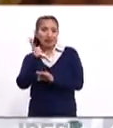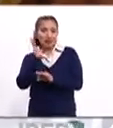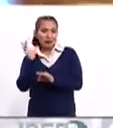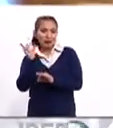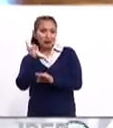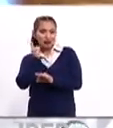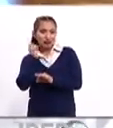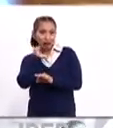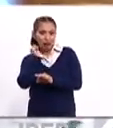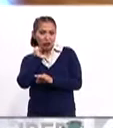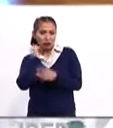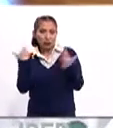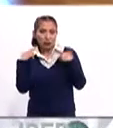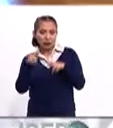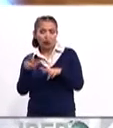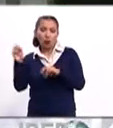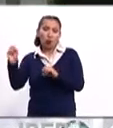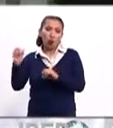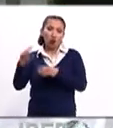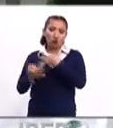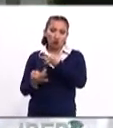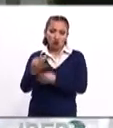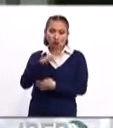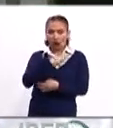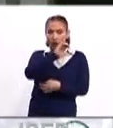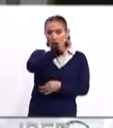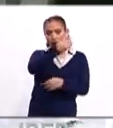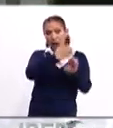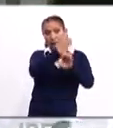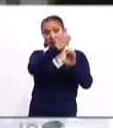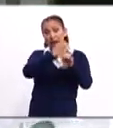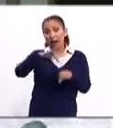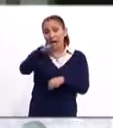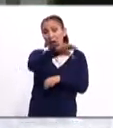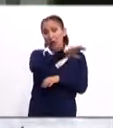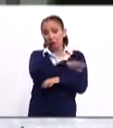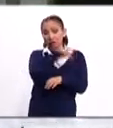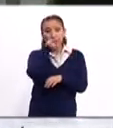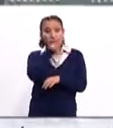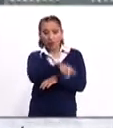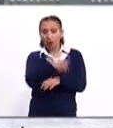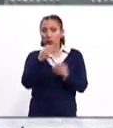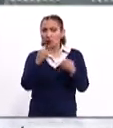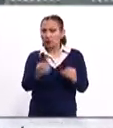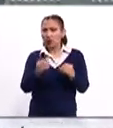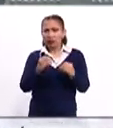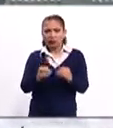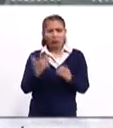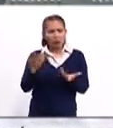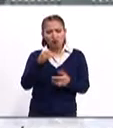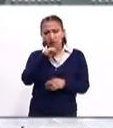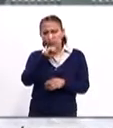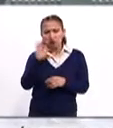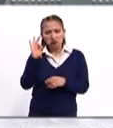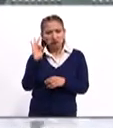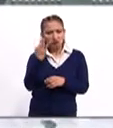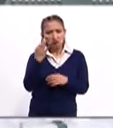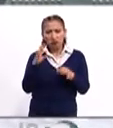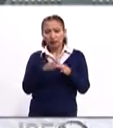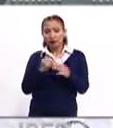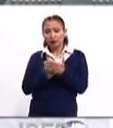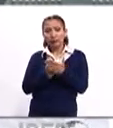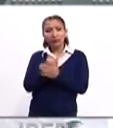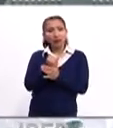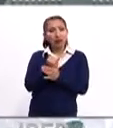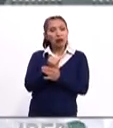y el poder judicial. Bueno, pues tenemos a los estados, ¿no? Esto demuestra un verdadero federalismo en Estados Unidos, que las